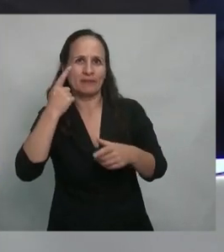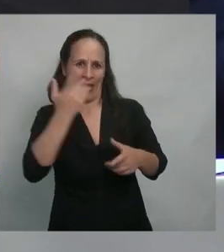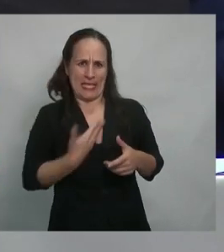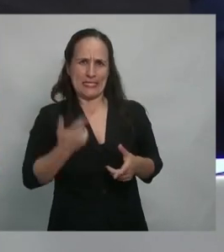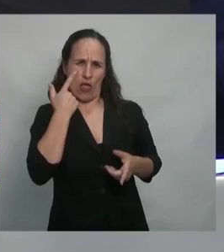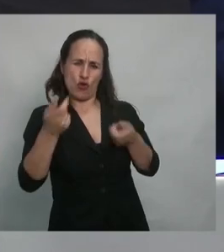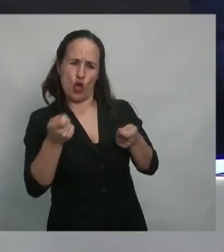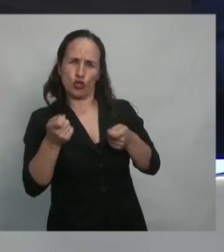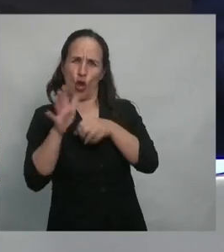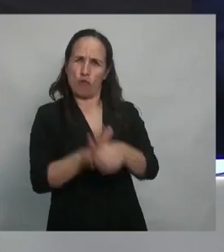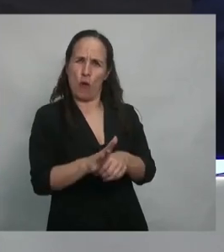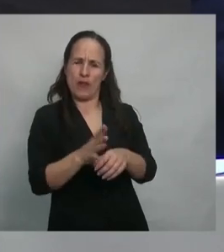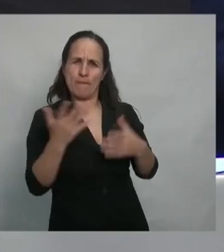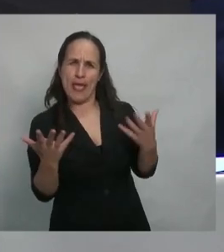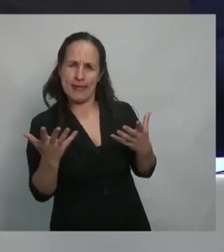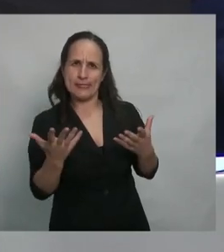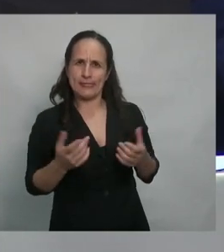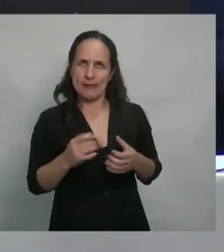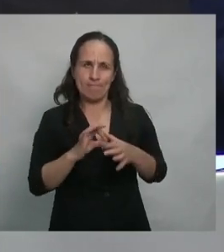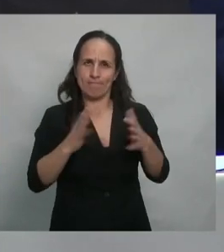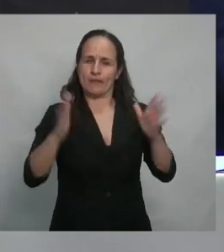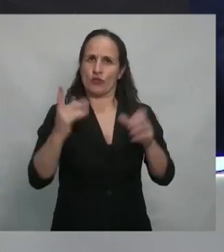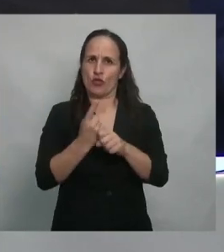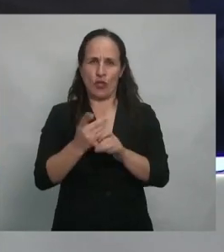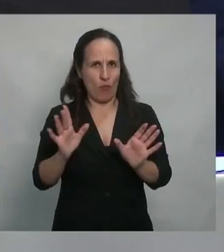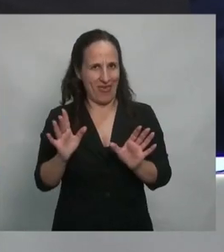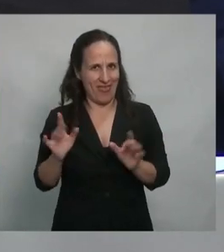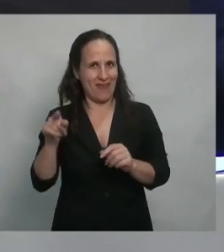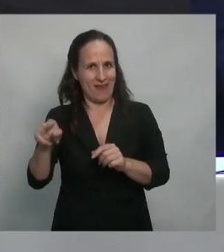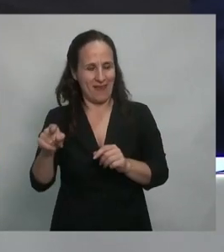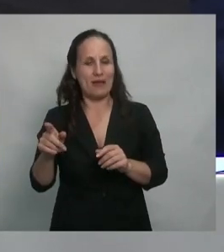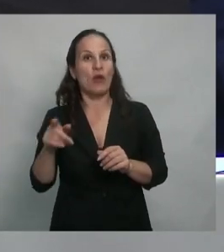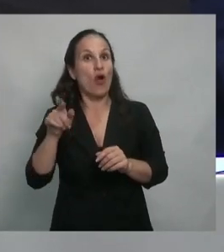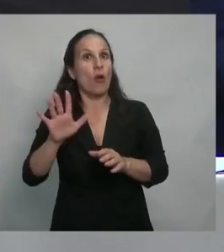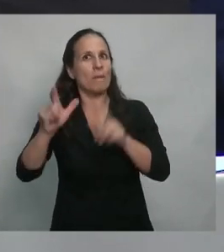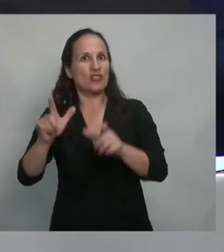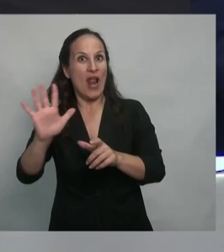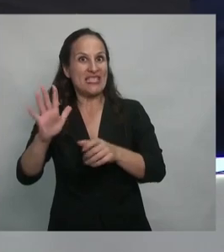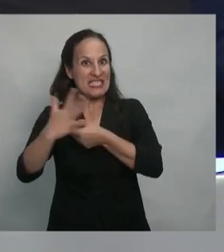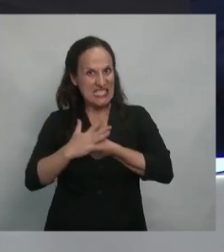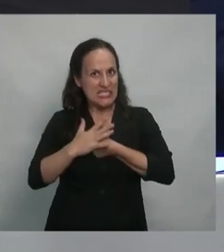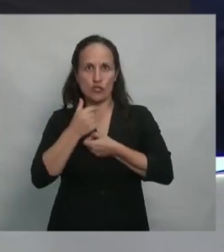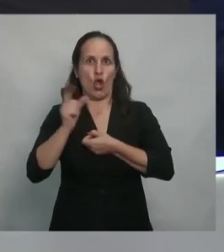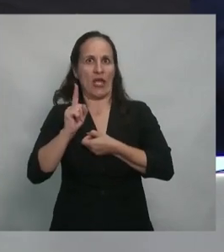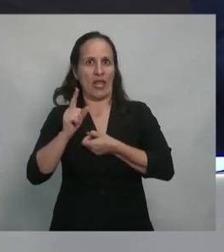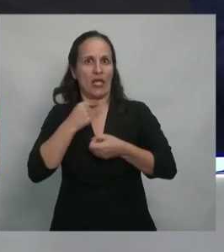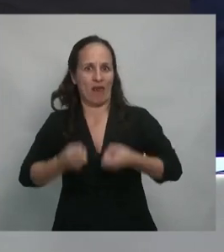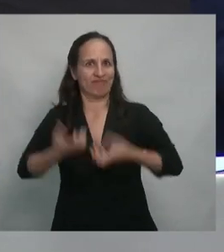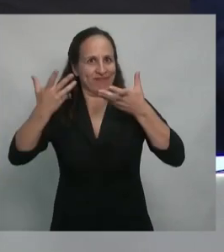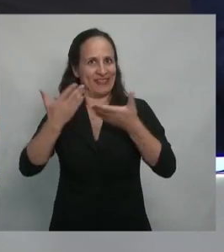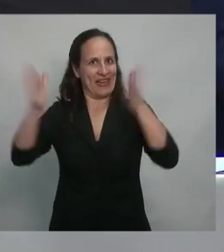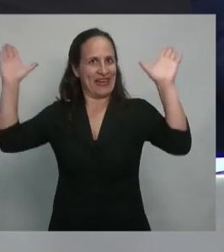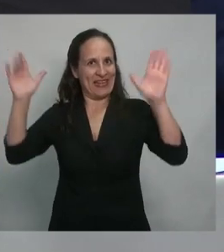Estado sobre la vida de los ciudadanos a través de la vida de los otros. Bueno, eso es lo que la gente no quería. La gente quería tener libertad que no la